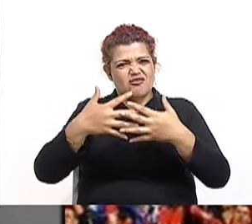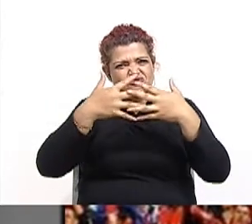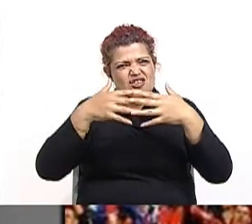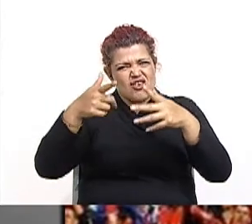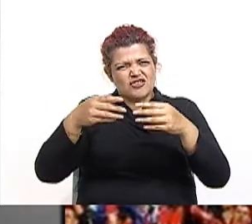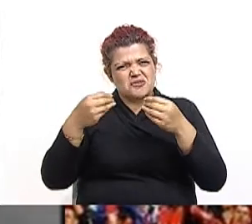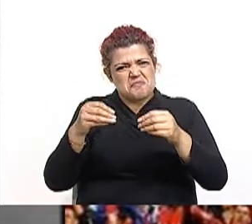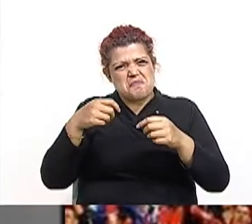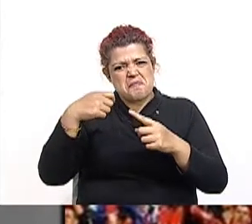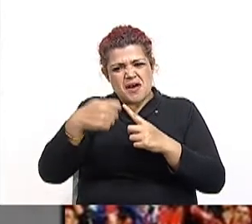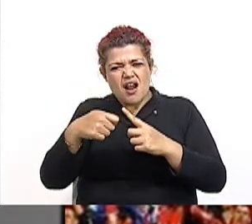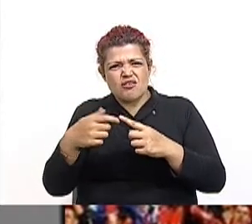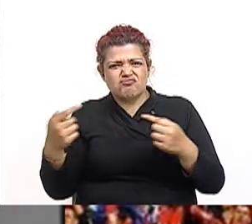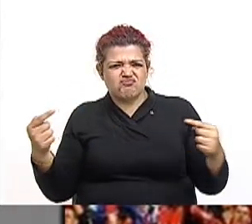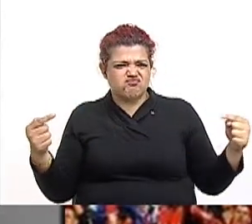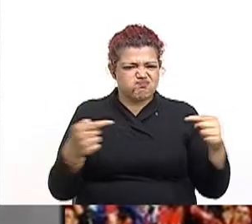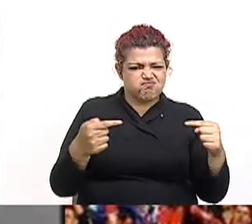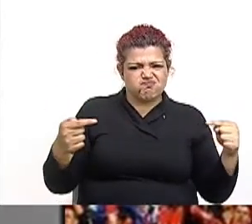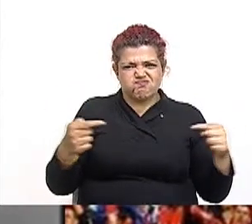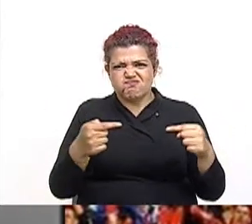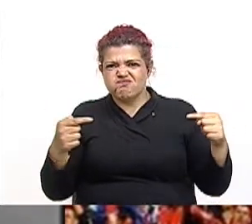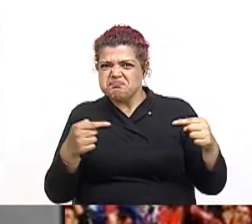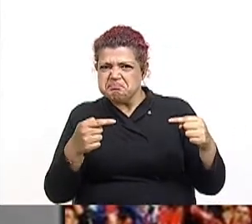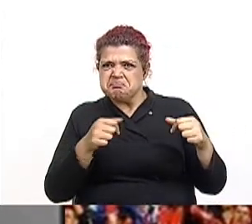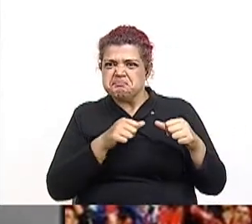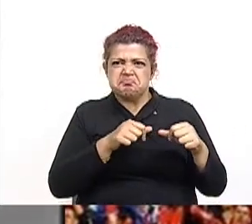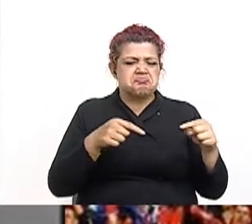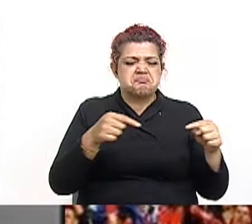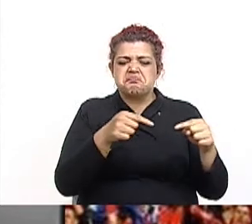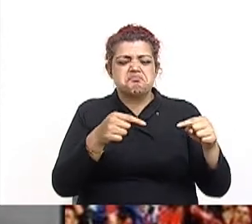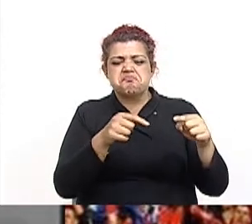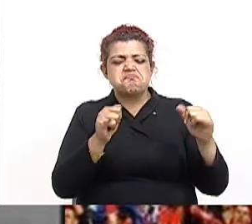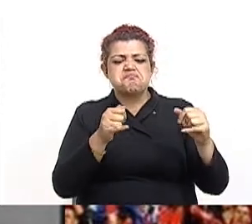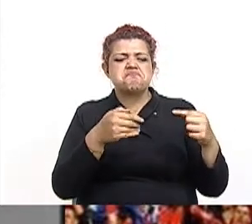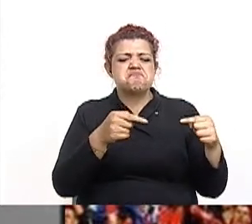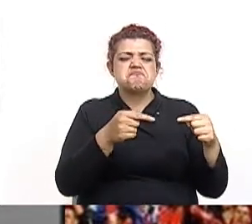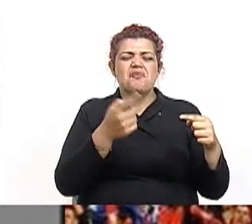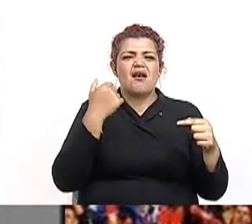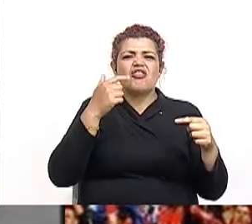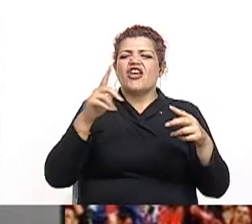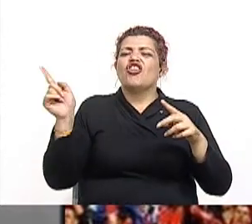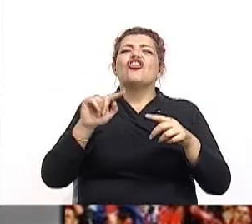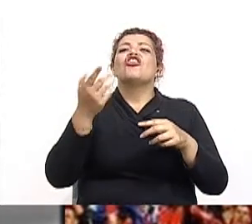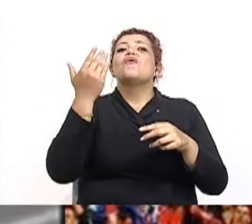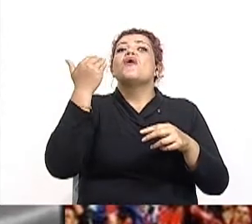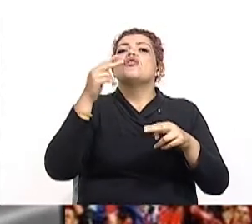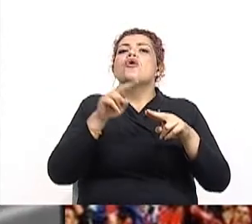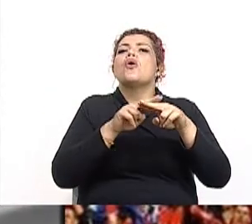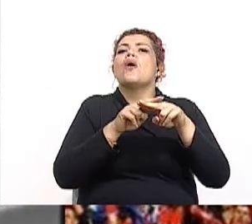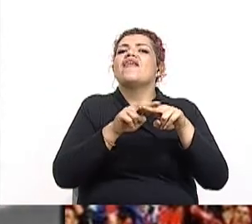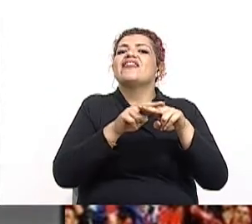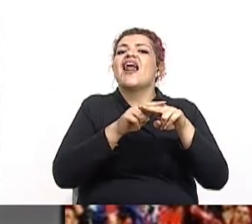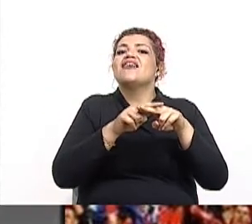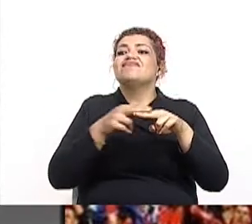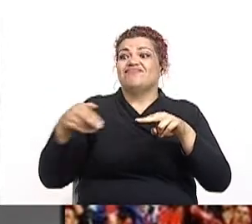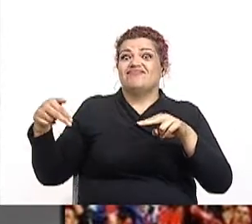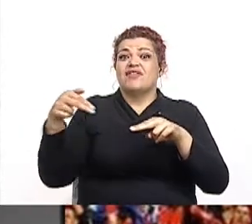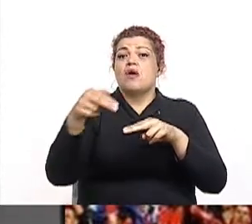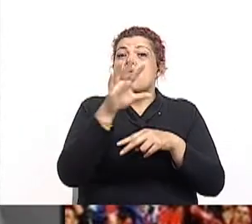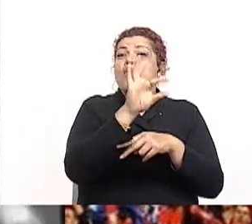derecha. Se hace con el balón, no lo comparte con nadie. Y la pelota se pierde en la línea lateral del ferrocarril al Atlántico por noventa y nueve años.